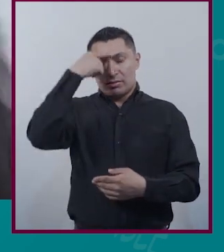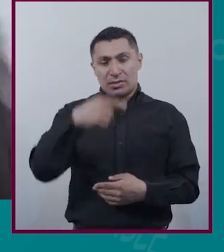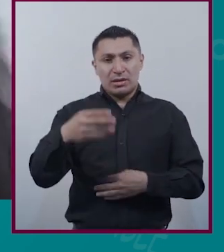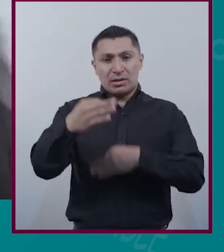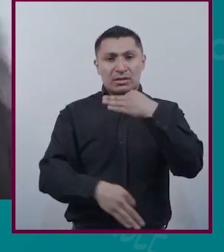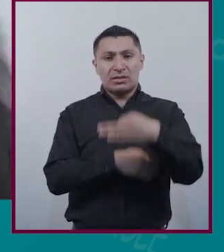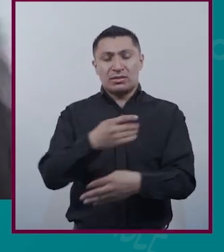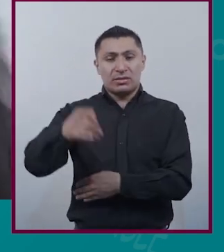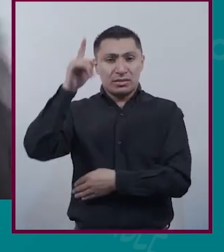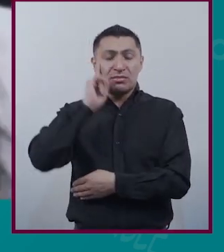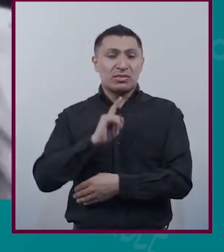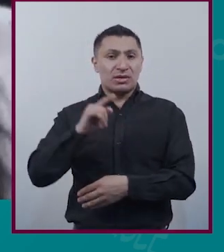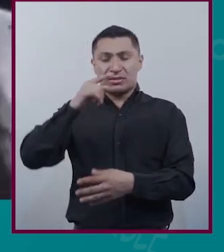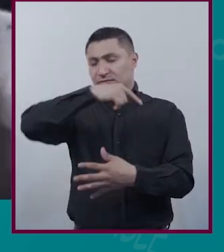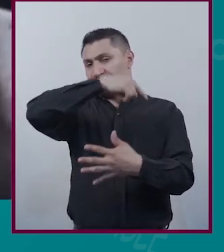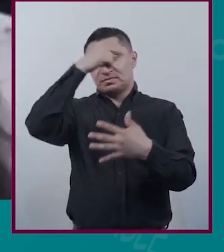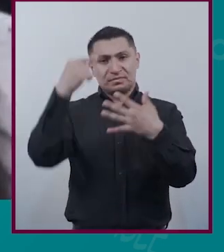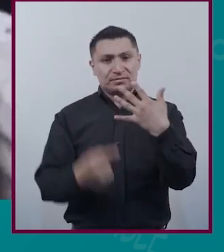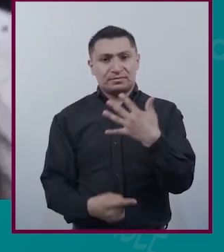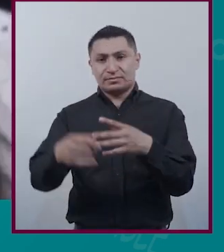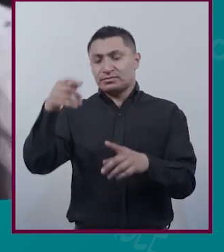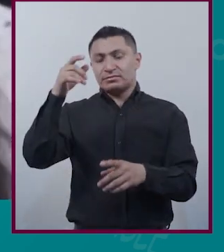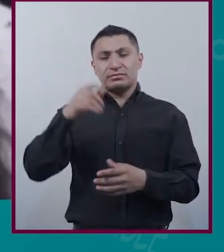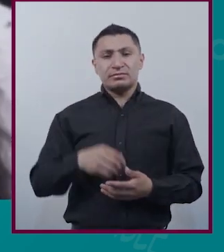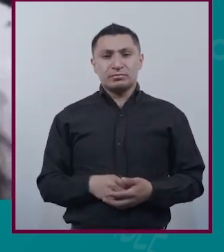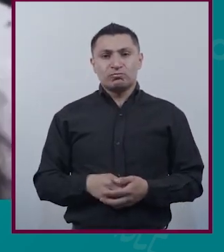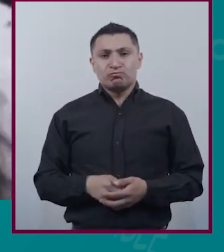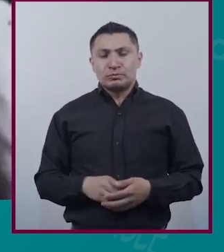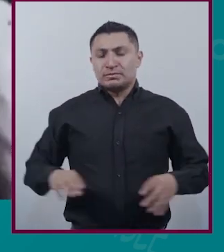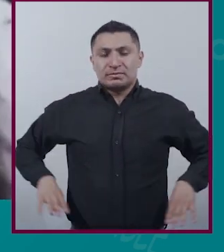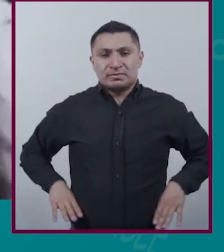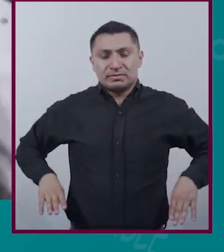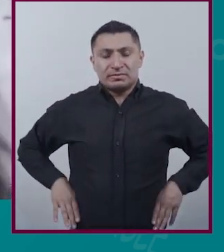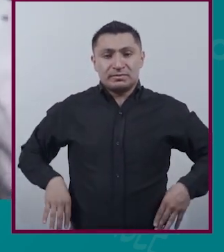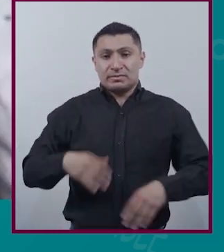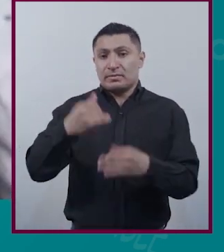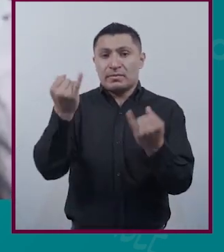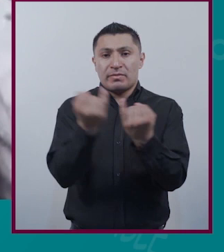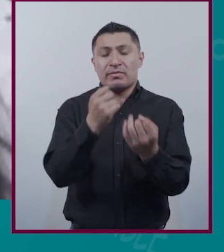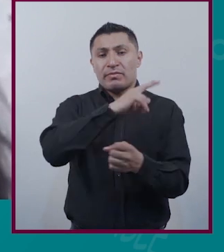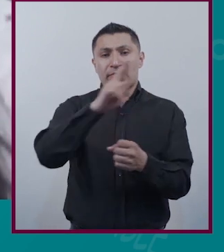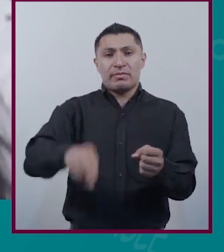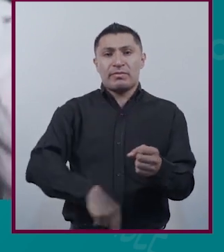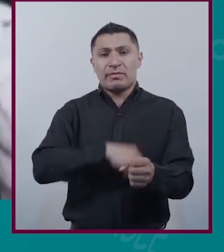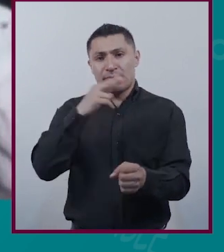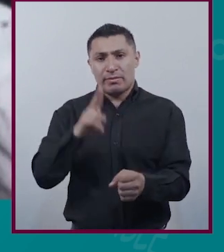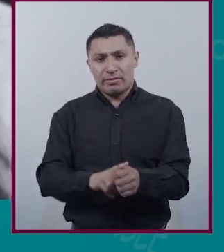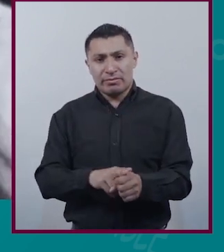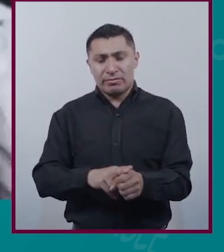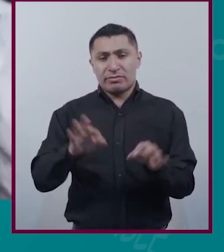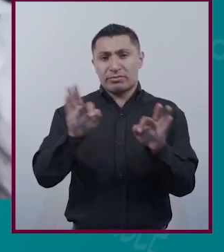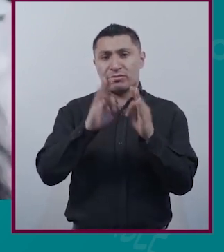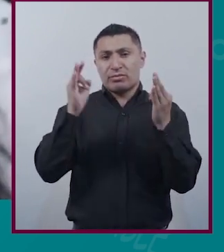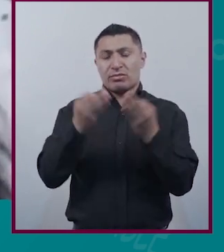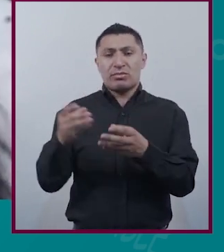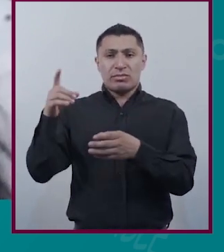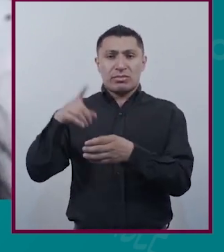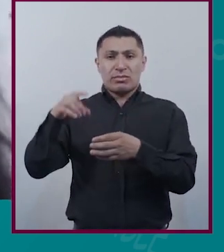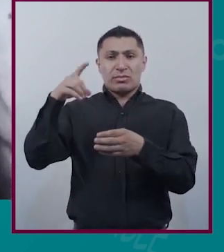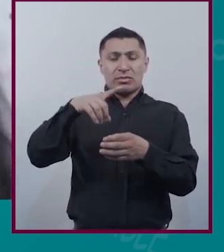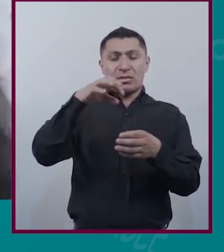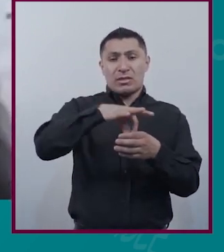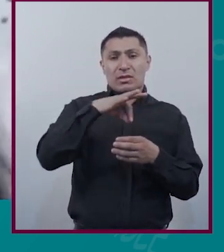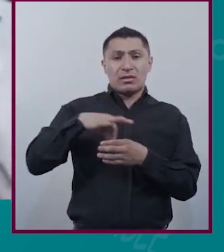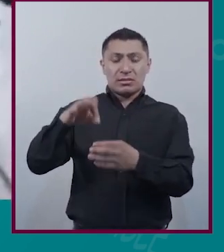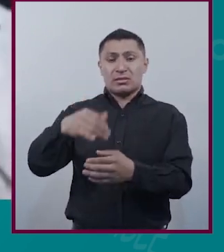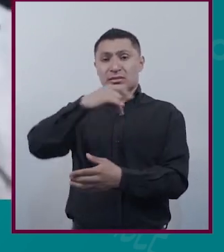en todos los aspectos y ámbitos También necesitamos normalizar los procesos democráticos y las leyes a